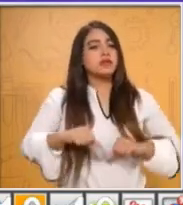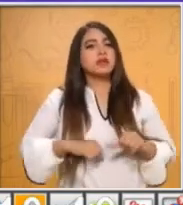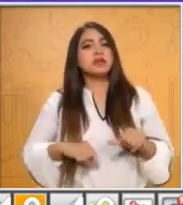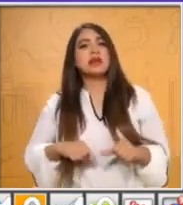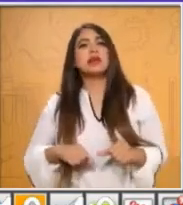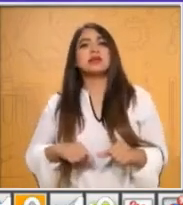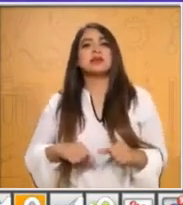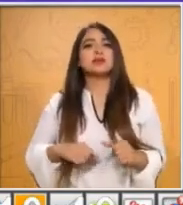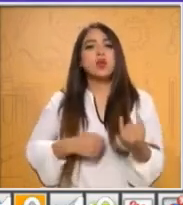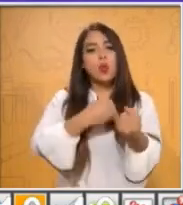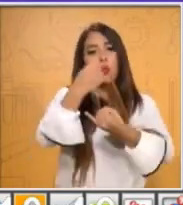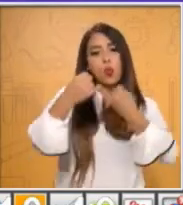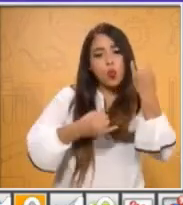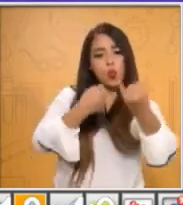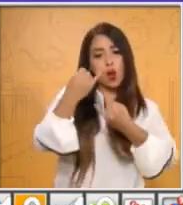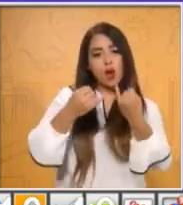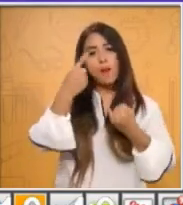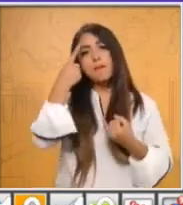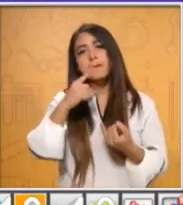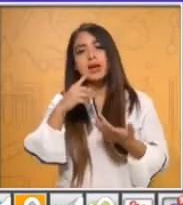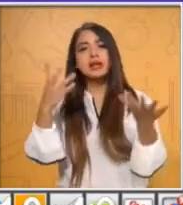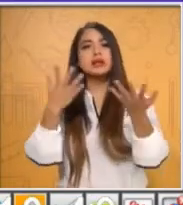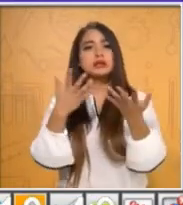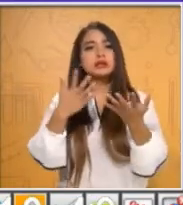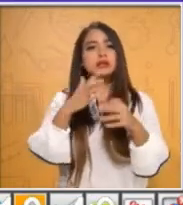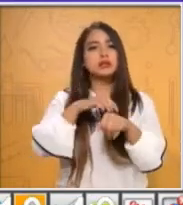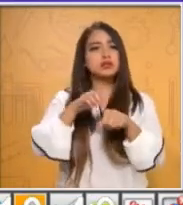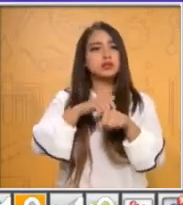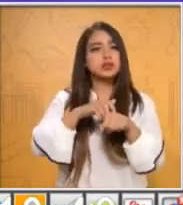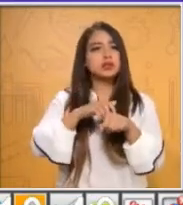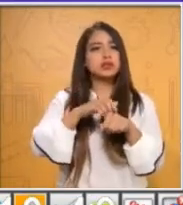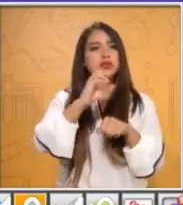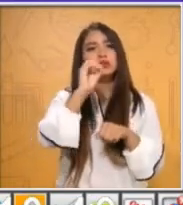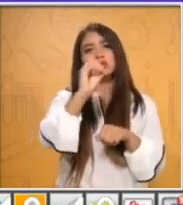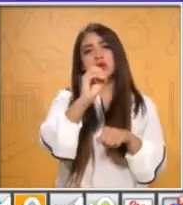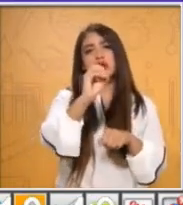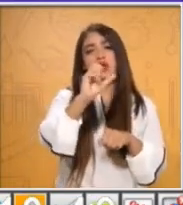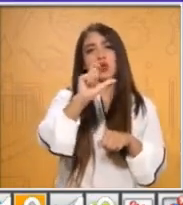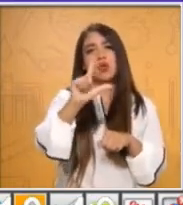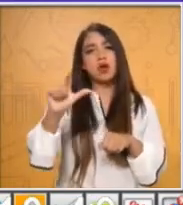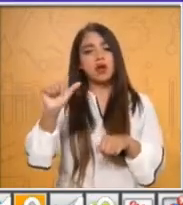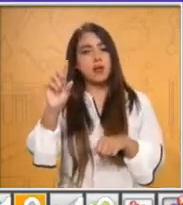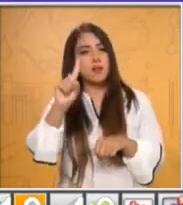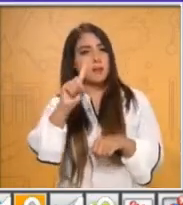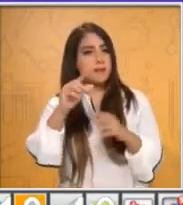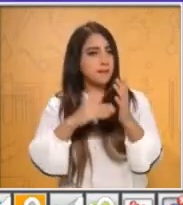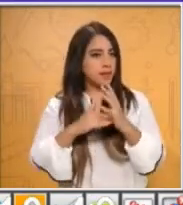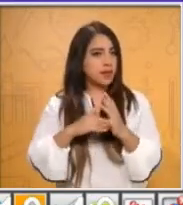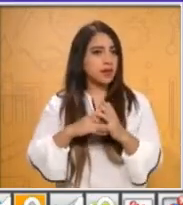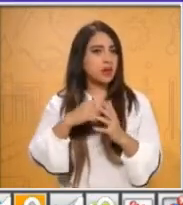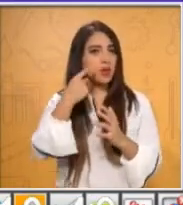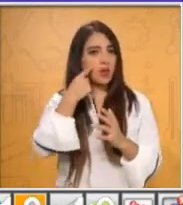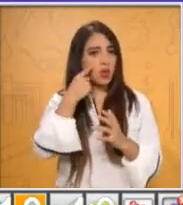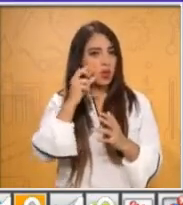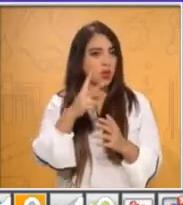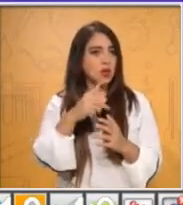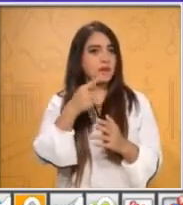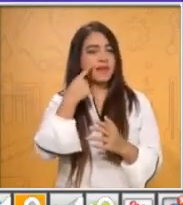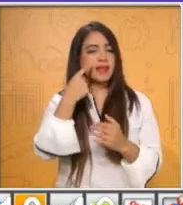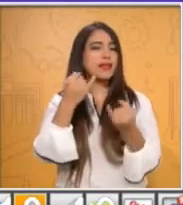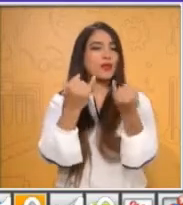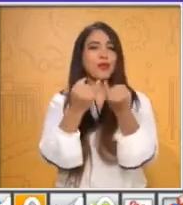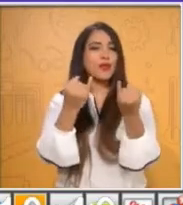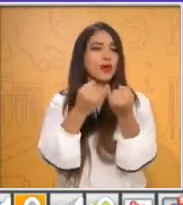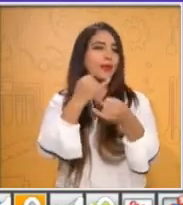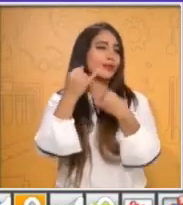números del cero al mil. Vamos a irlos formando aproximadamente así como lo hicimos con el juego de primer grado.